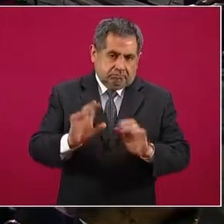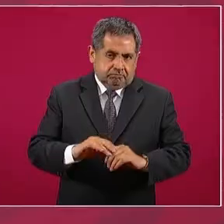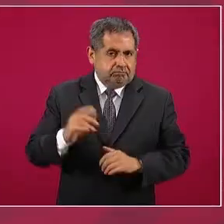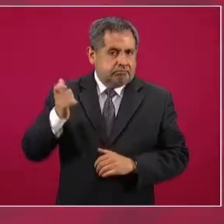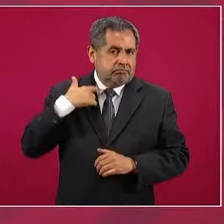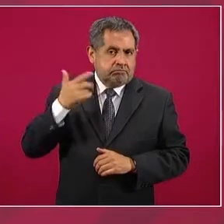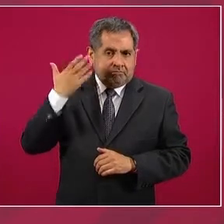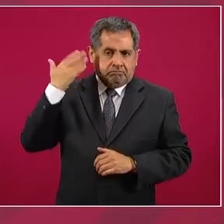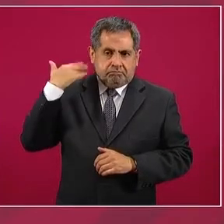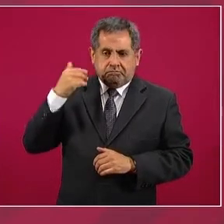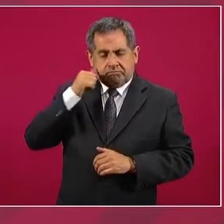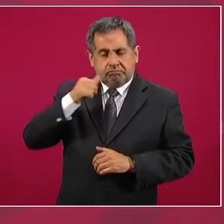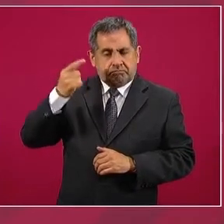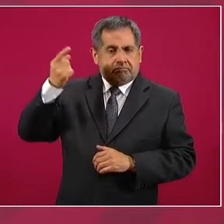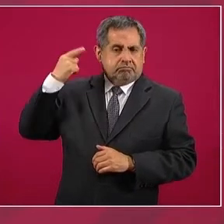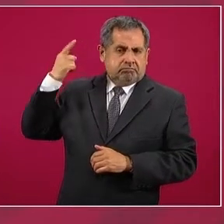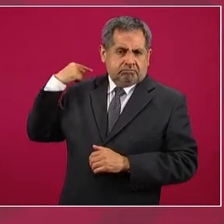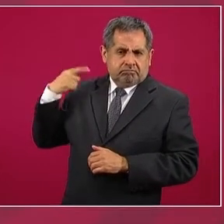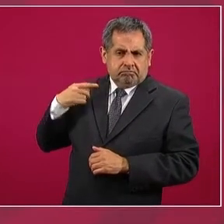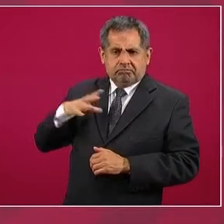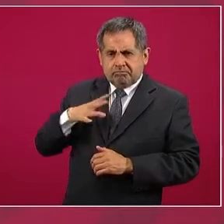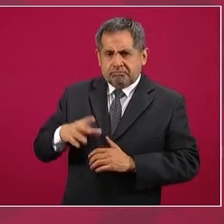en todos los casos. sea,